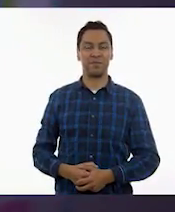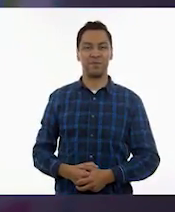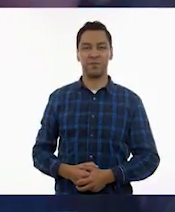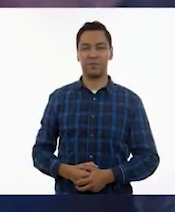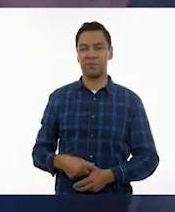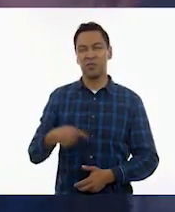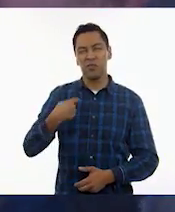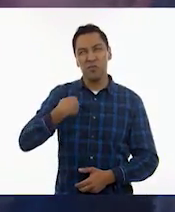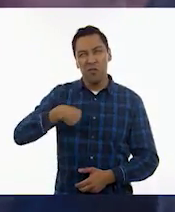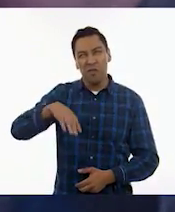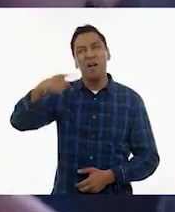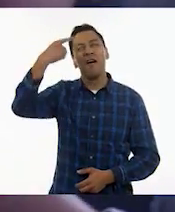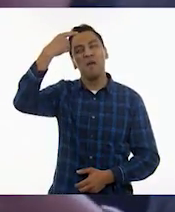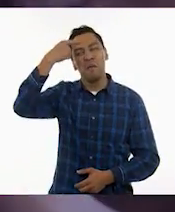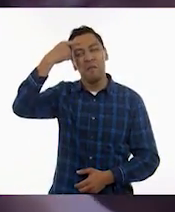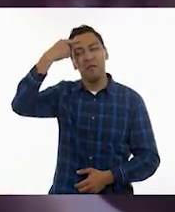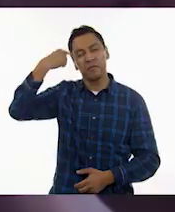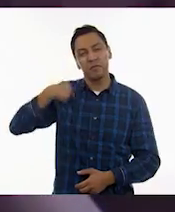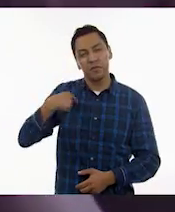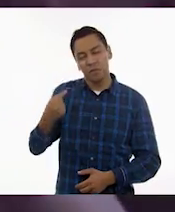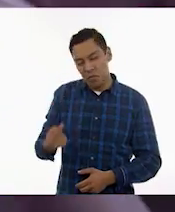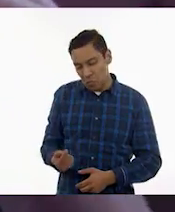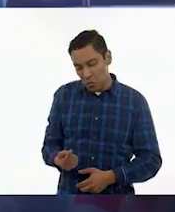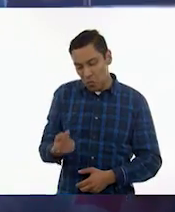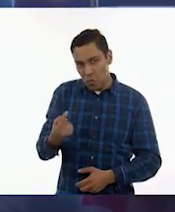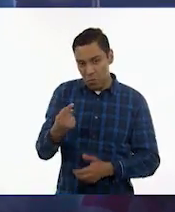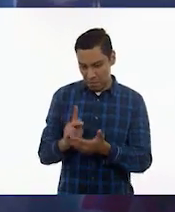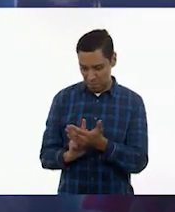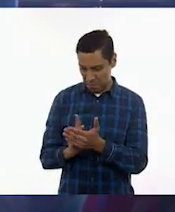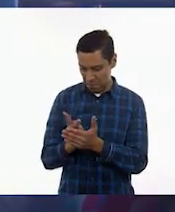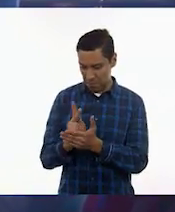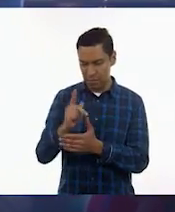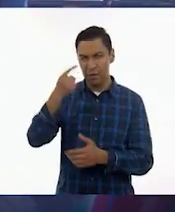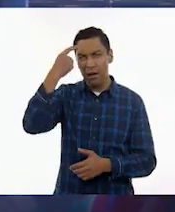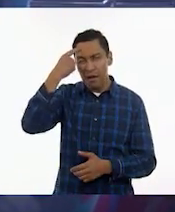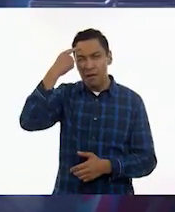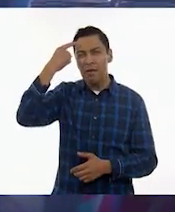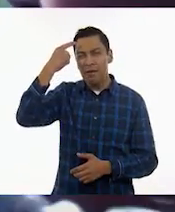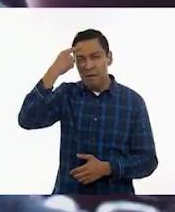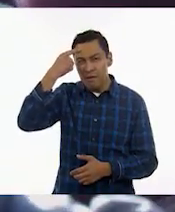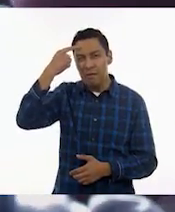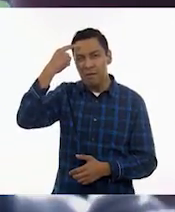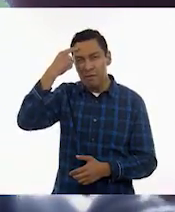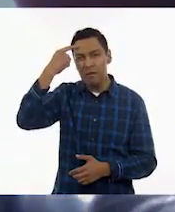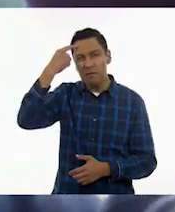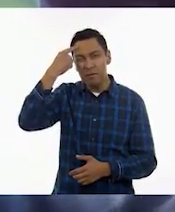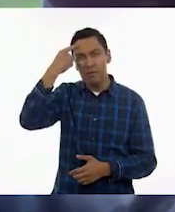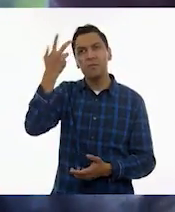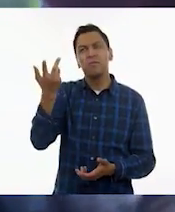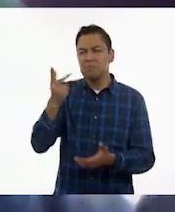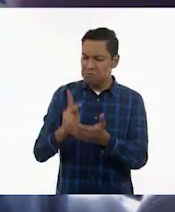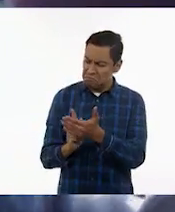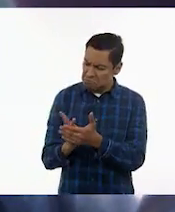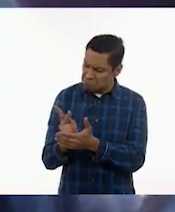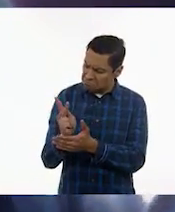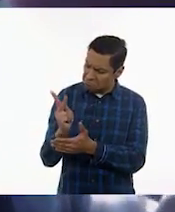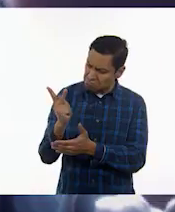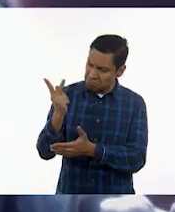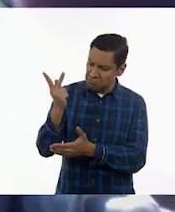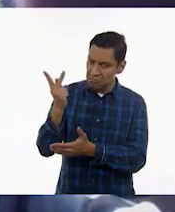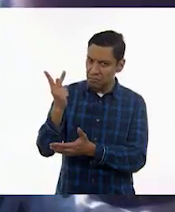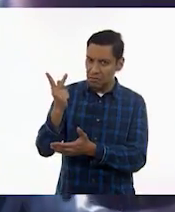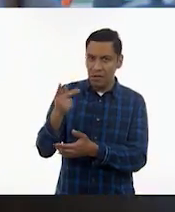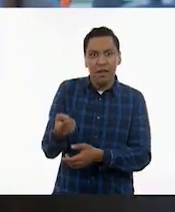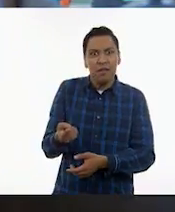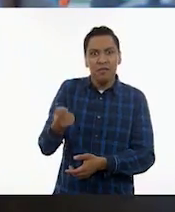Todavía me acuerdo la primera vez que vi germinar una plantita y en mi cabeza solo podía pensar qué tenía que pasar en él para que